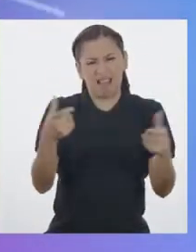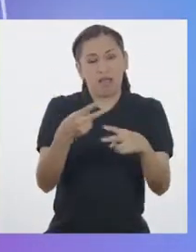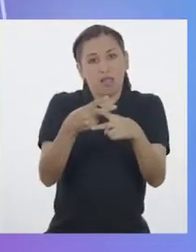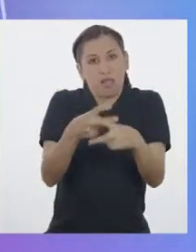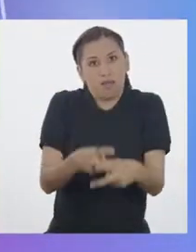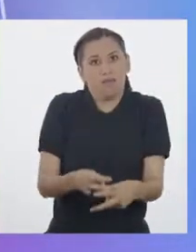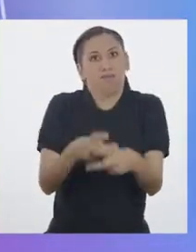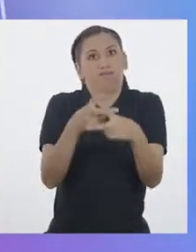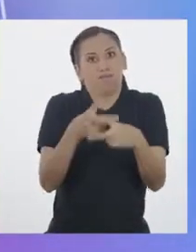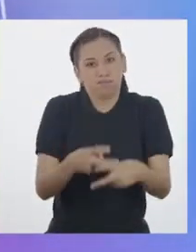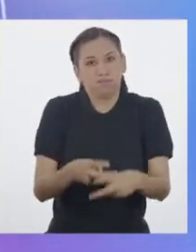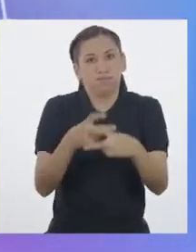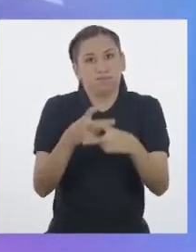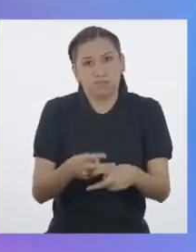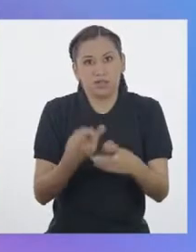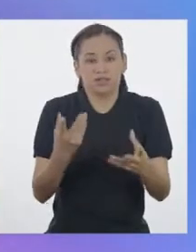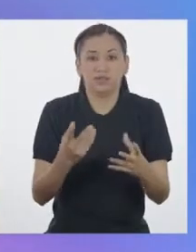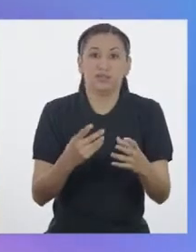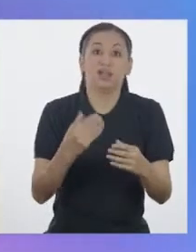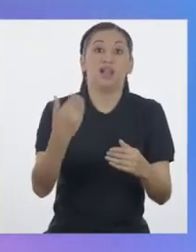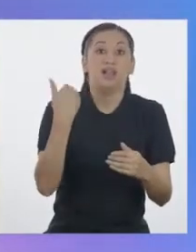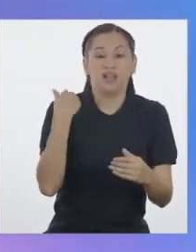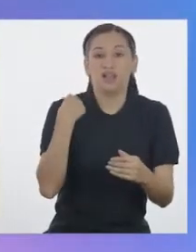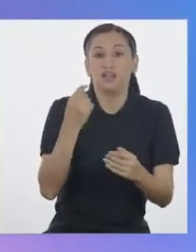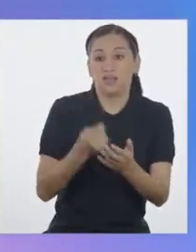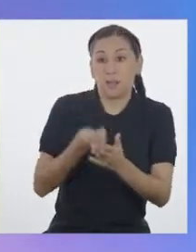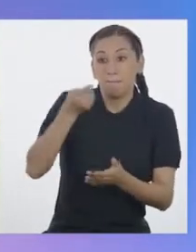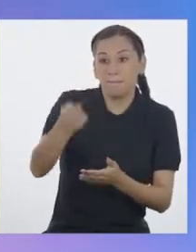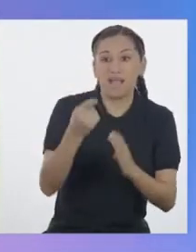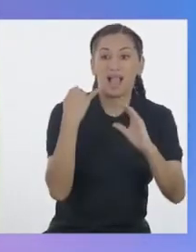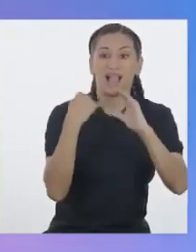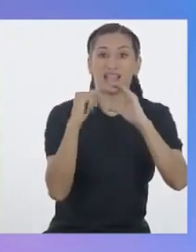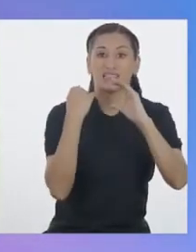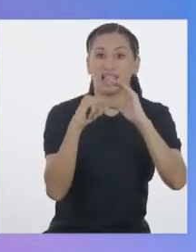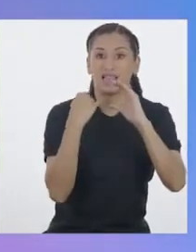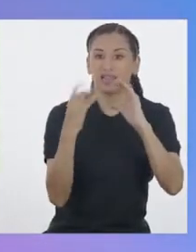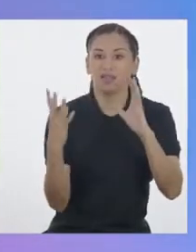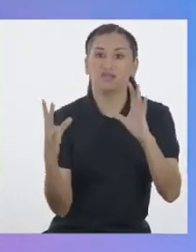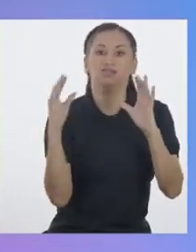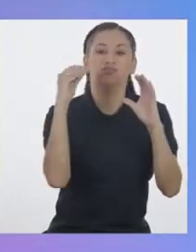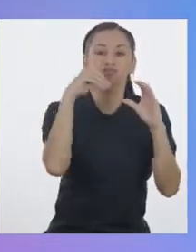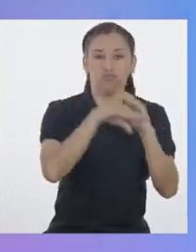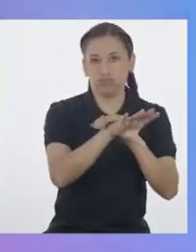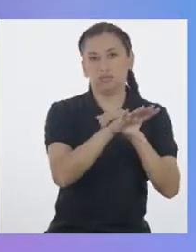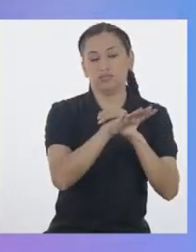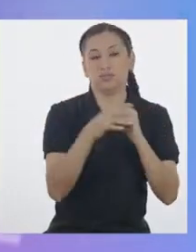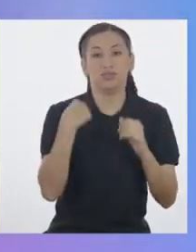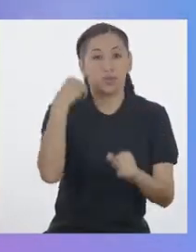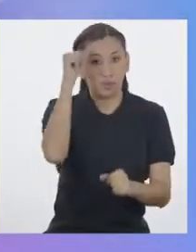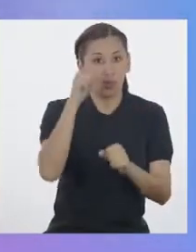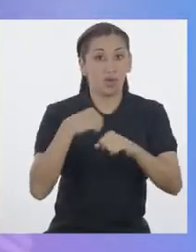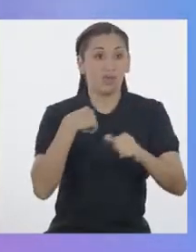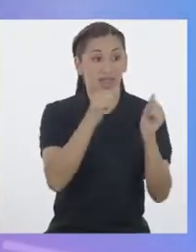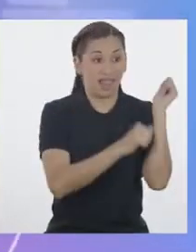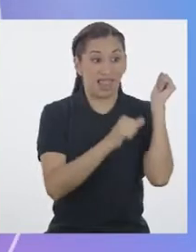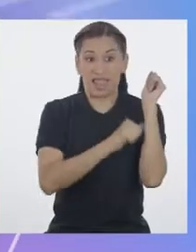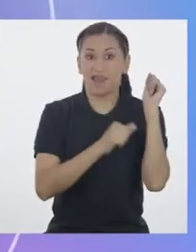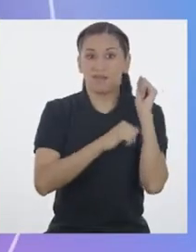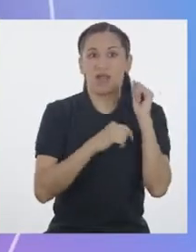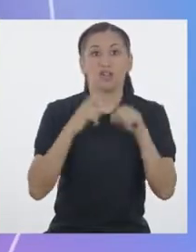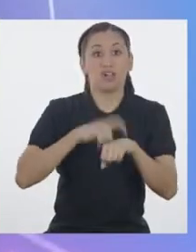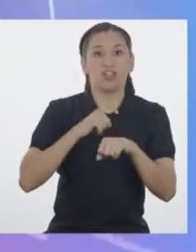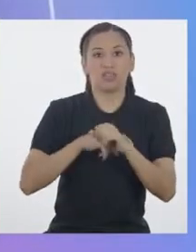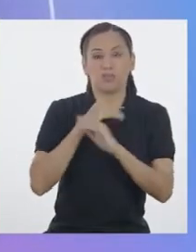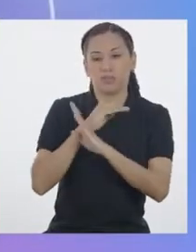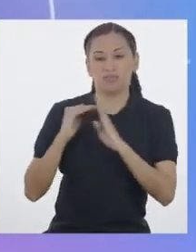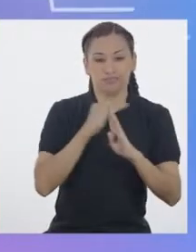tenía que comprar un paquete de internet para poder acceder Recuerdo que nos turnábamos con mis hermanos para poder